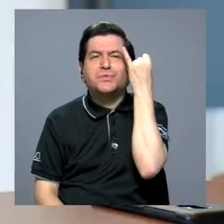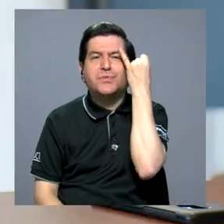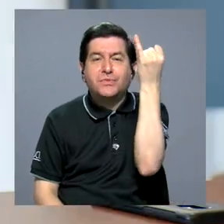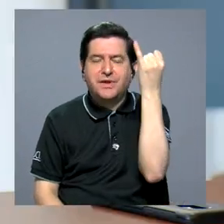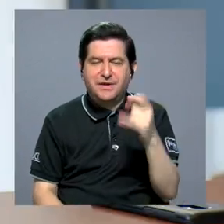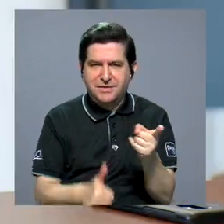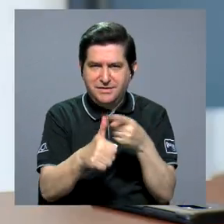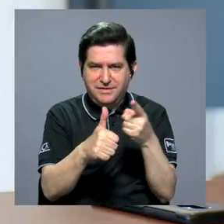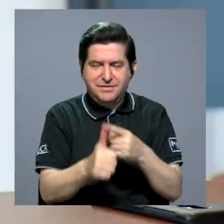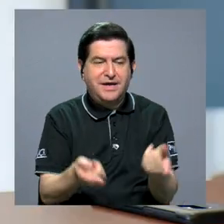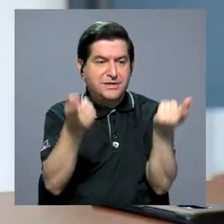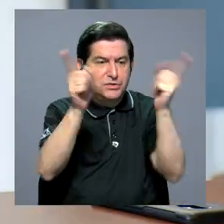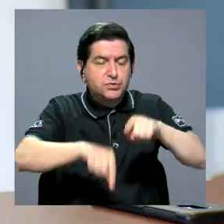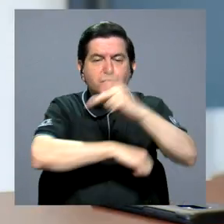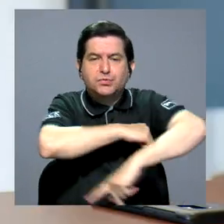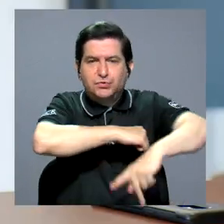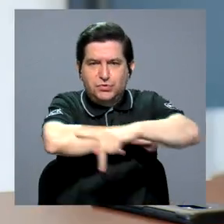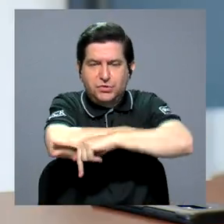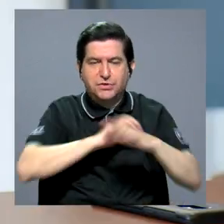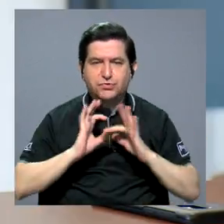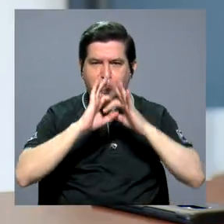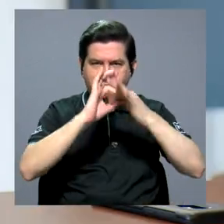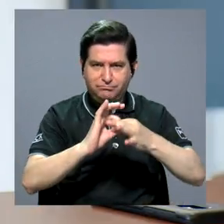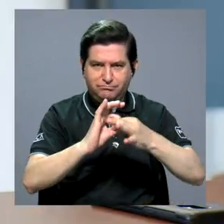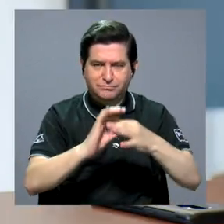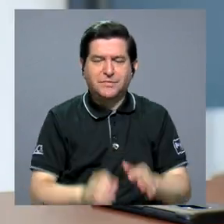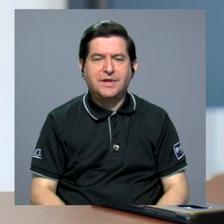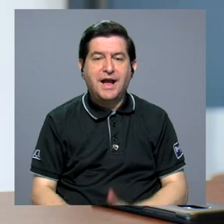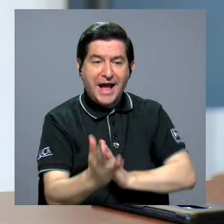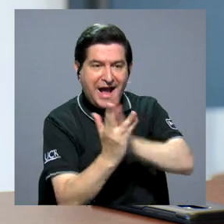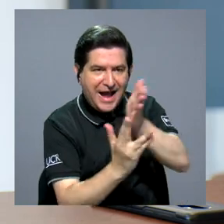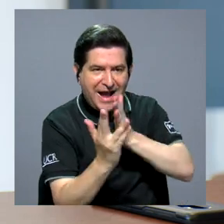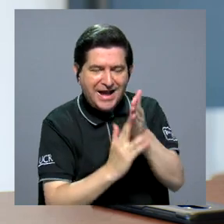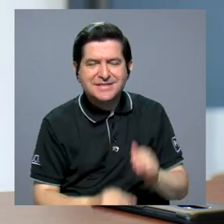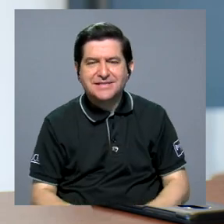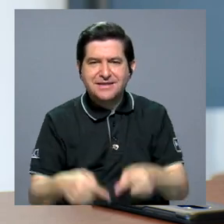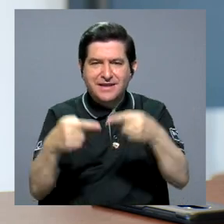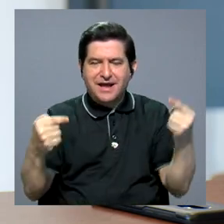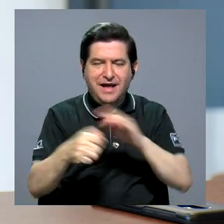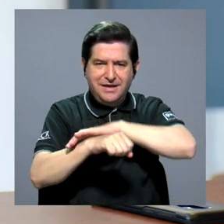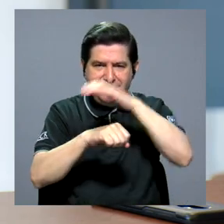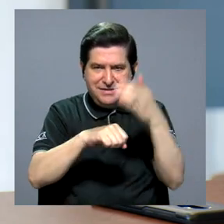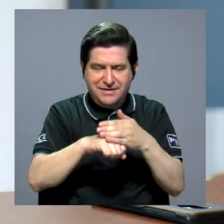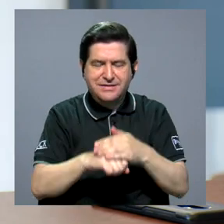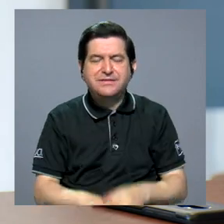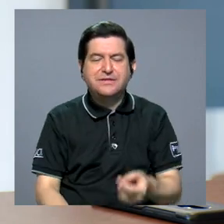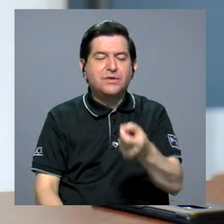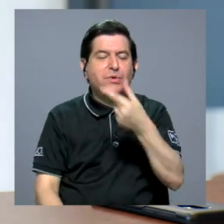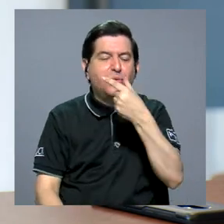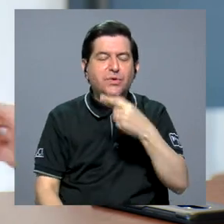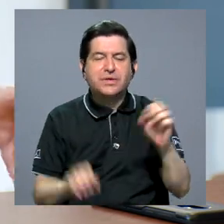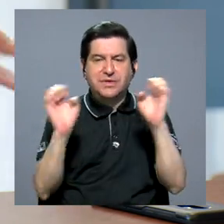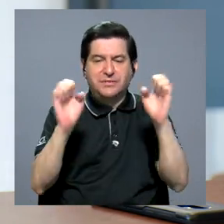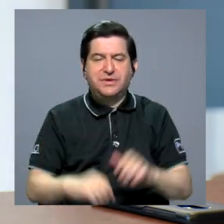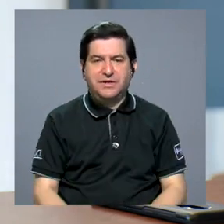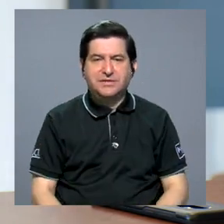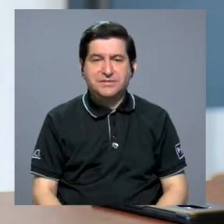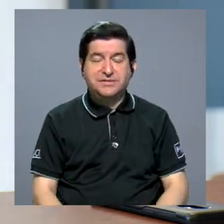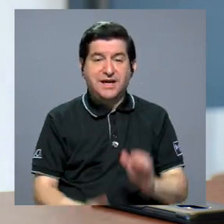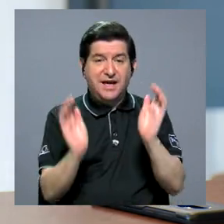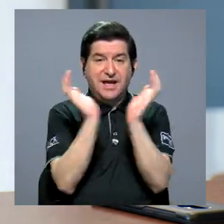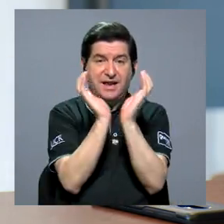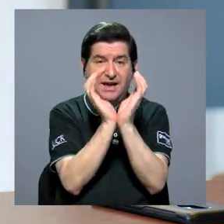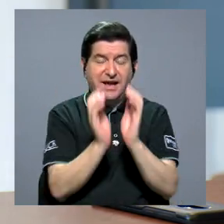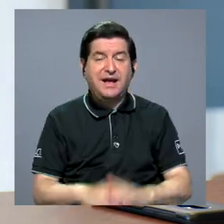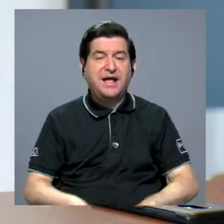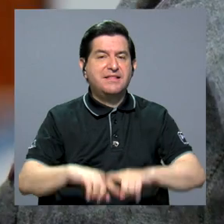fotografía de lo que está pasando en el país con respecto al acceso de anticoncepción oral de emergencia en el ámbito privado, porque en la